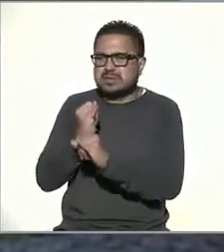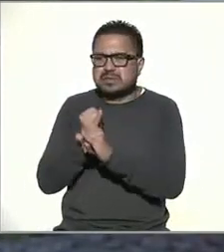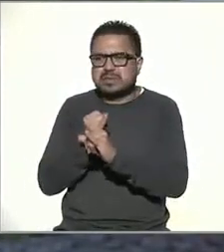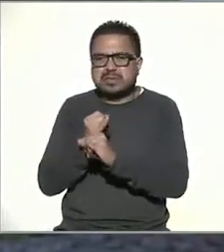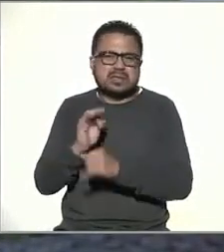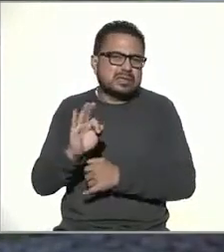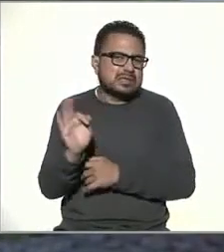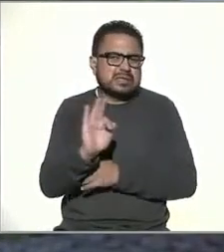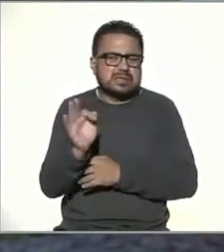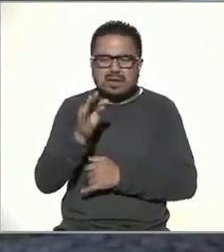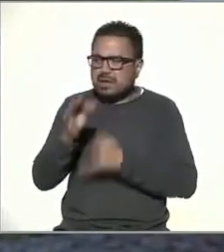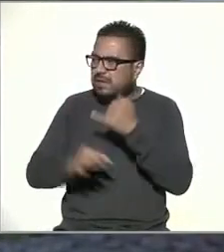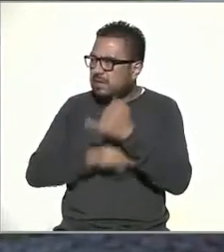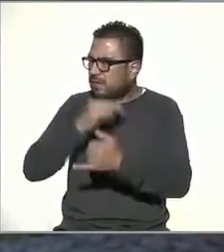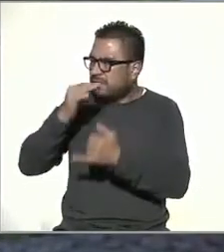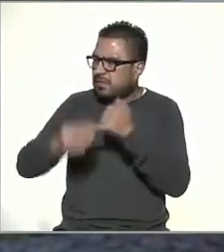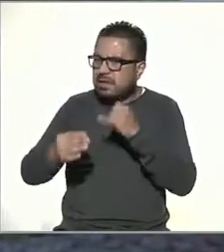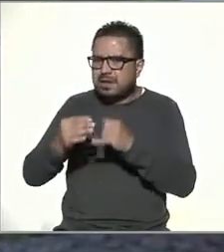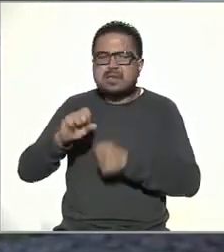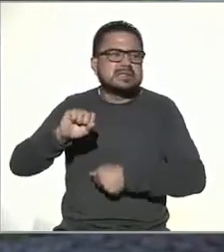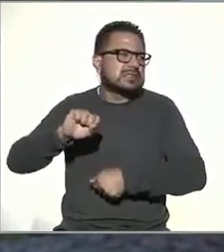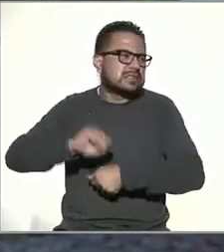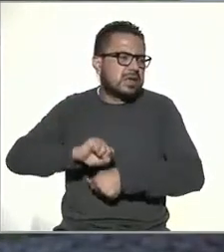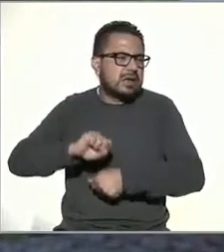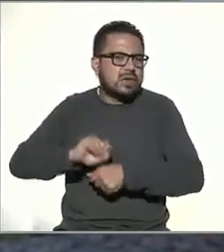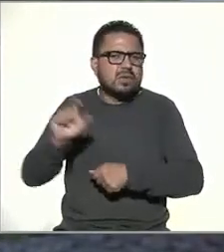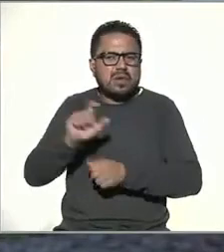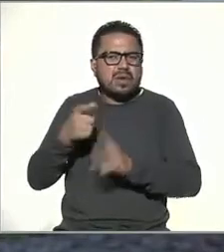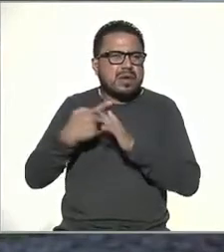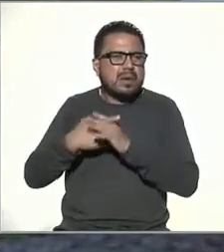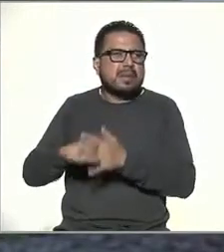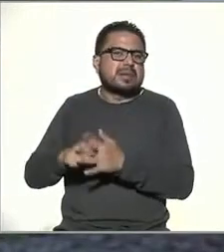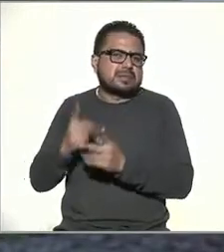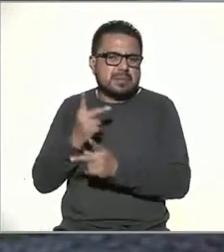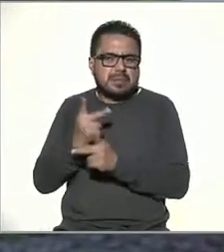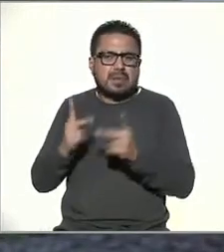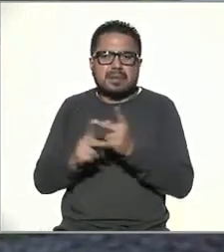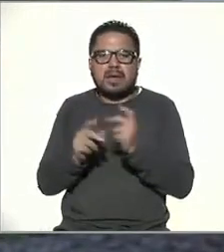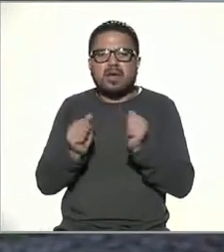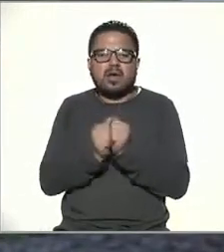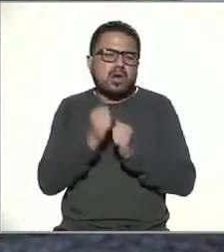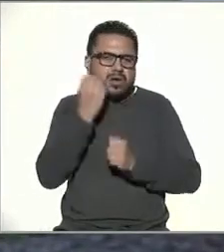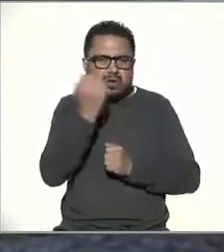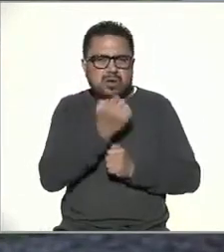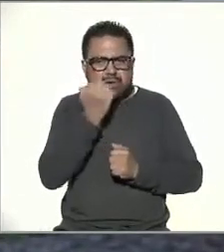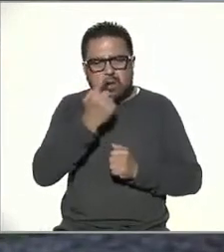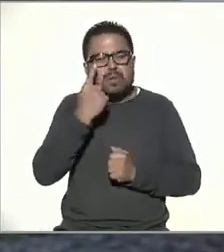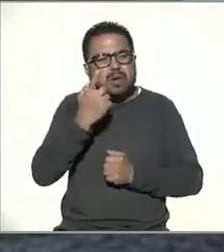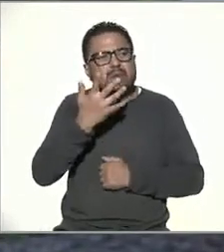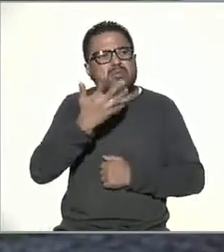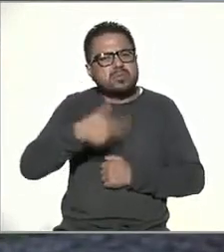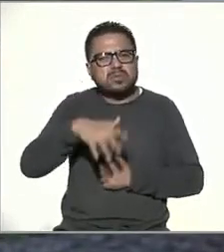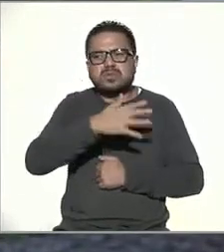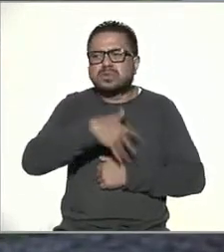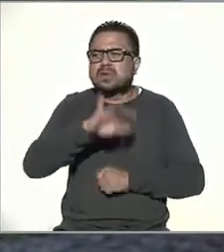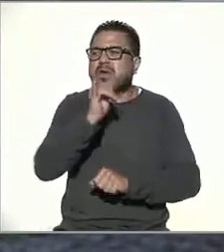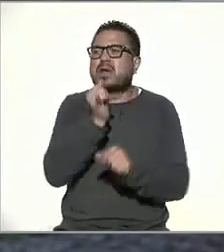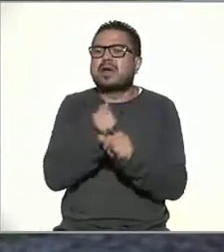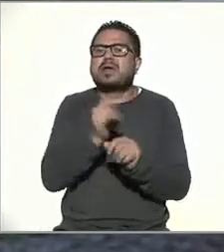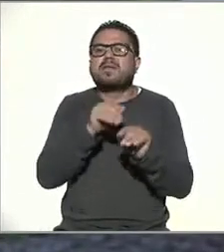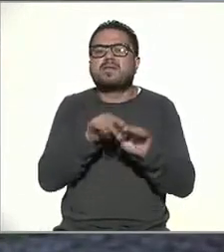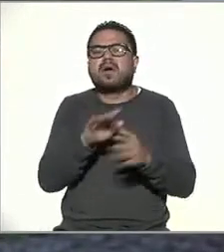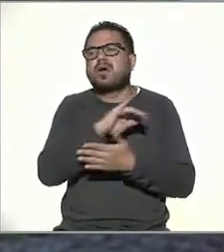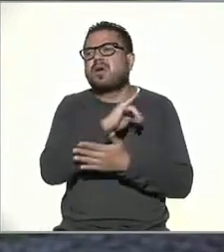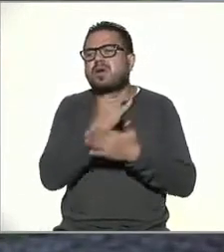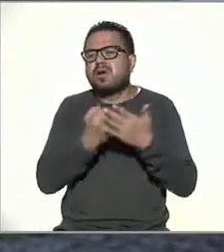quizá a finales de la secundaria cuando empezaba la preparatoria con fines escolares para buscar información para las